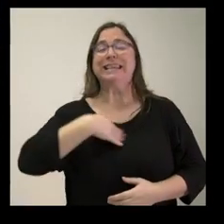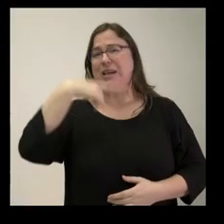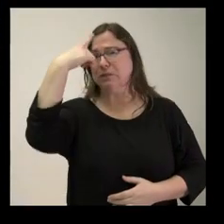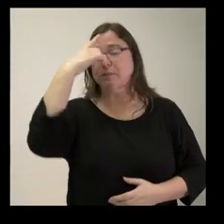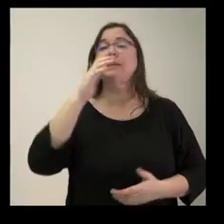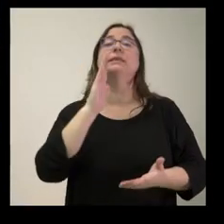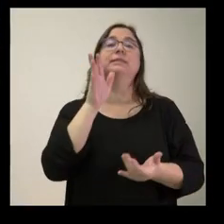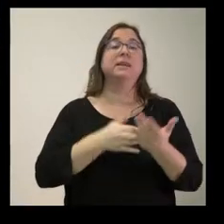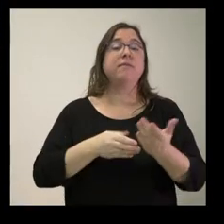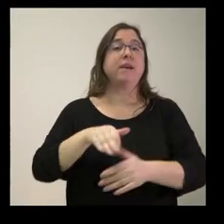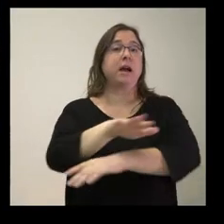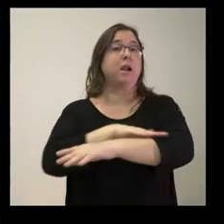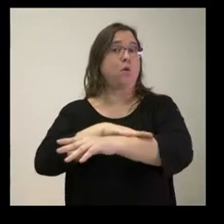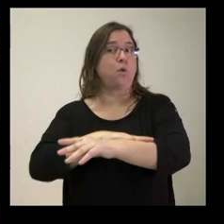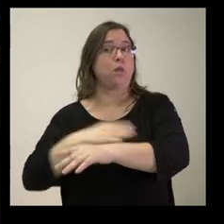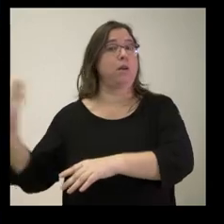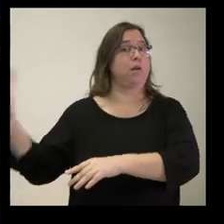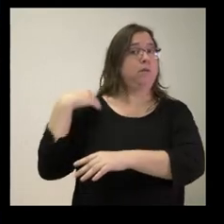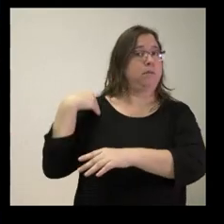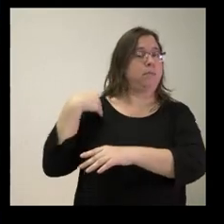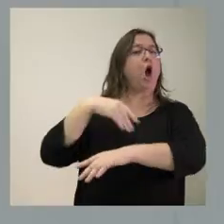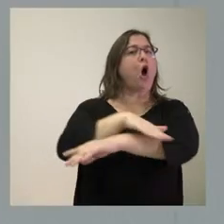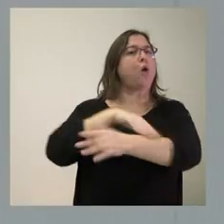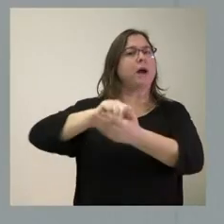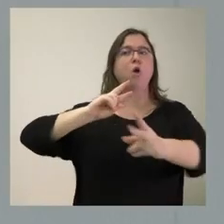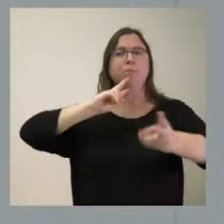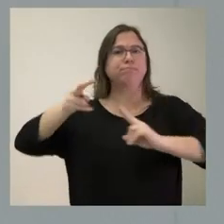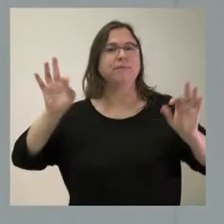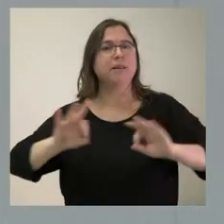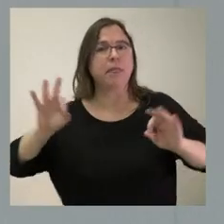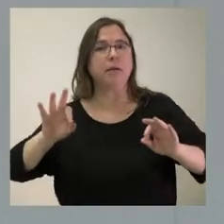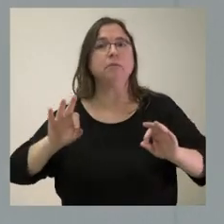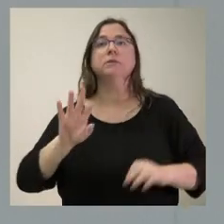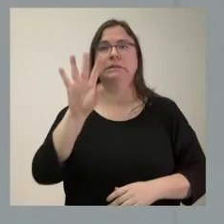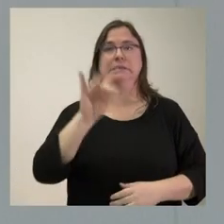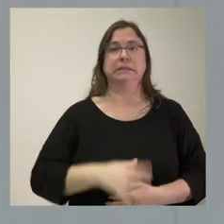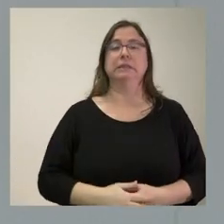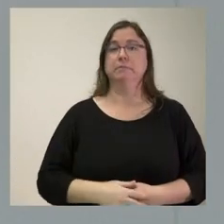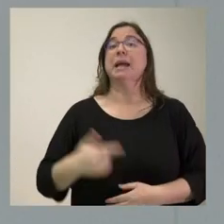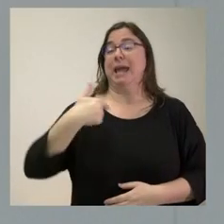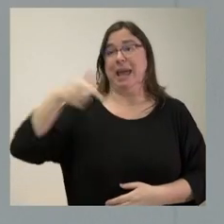requerimiento quiere decir que no se va a contestar al Gobierno central. Sí, está la contestación. Se nos pide que